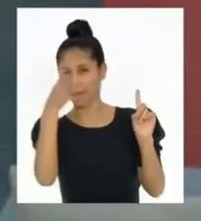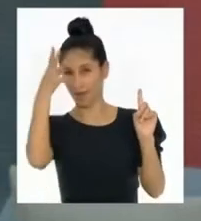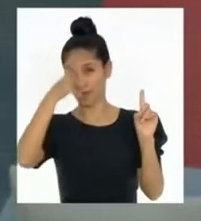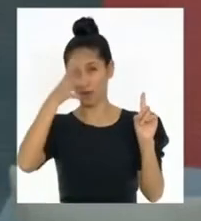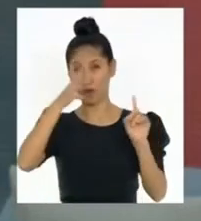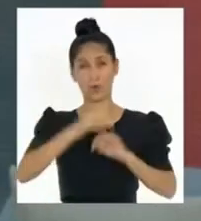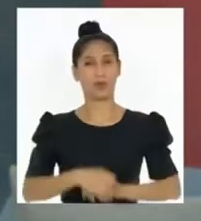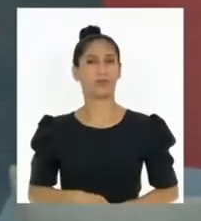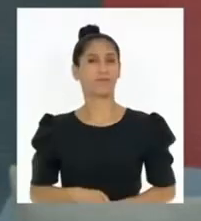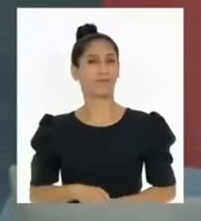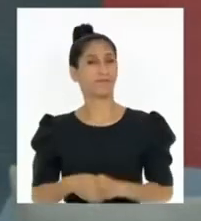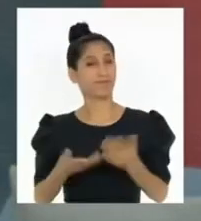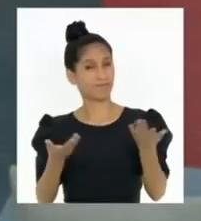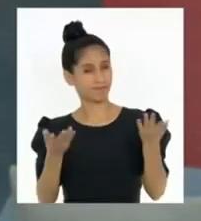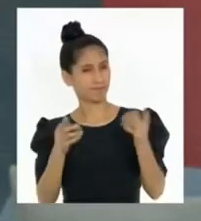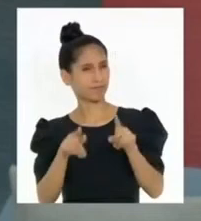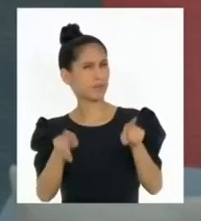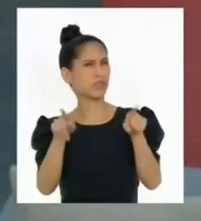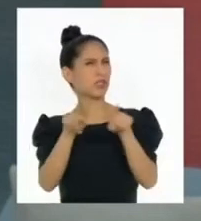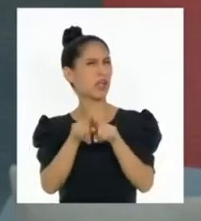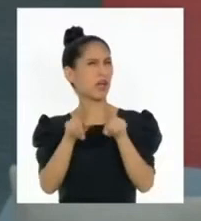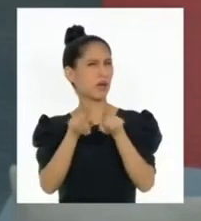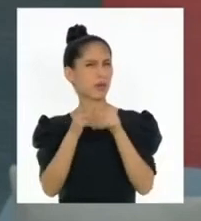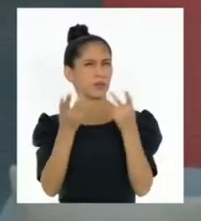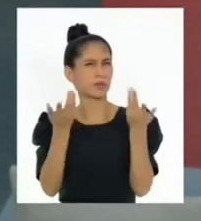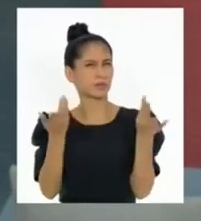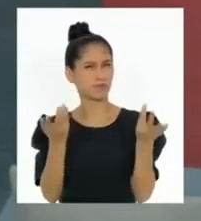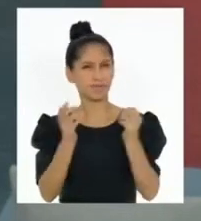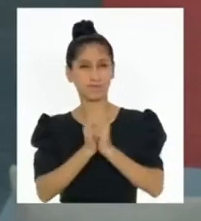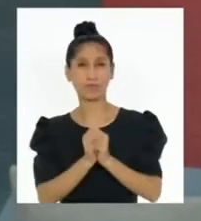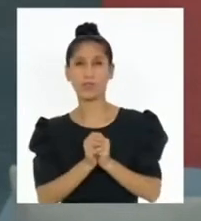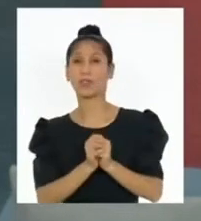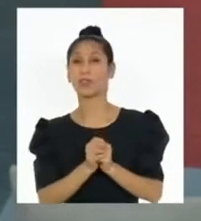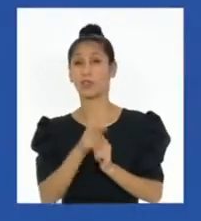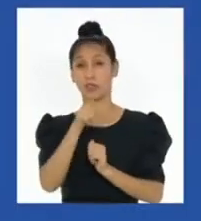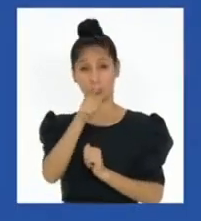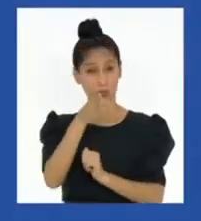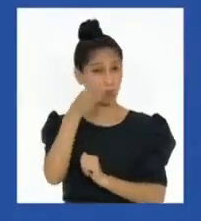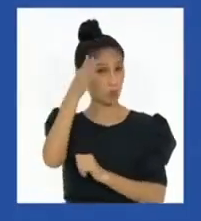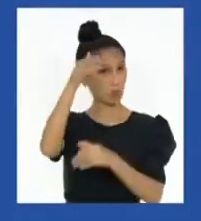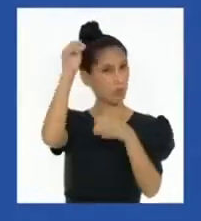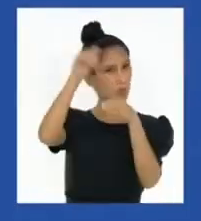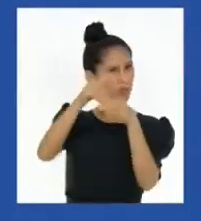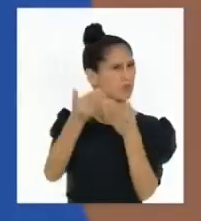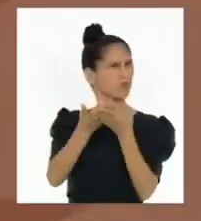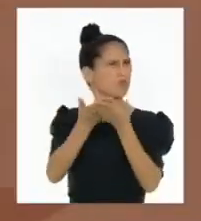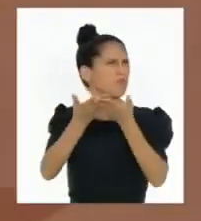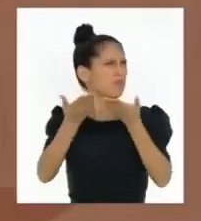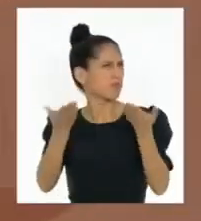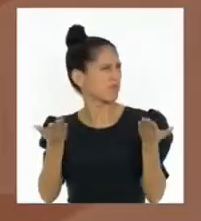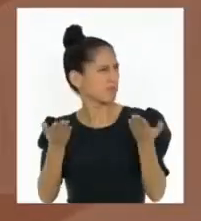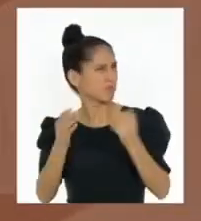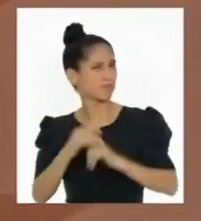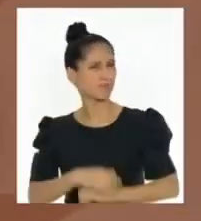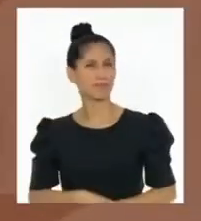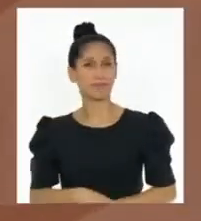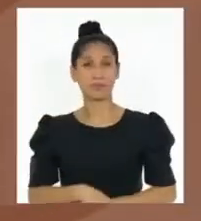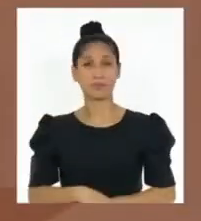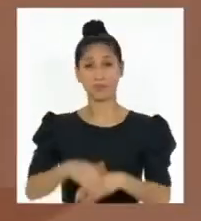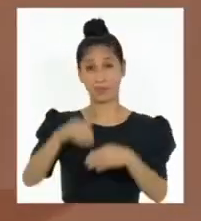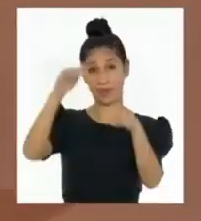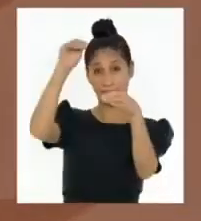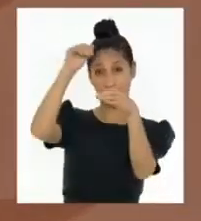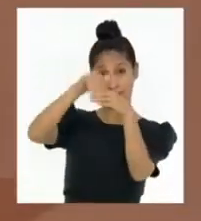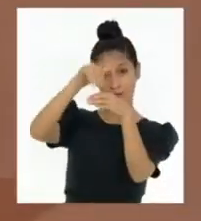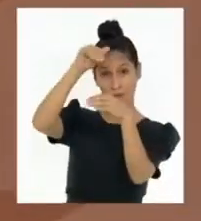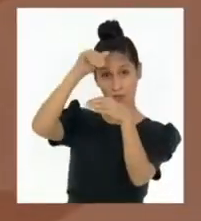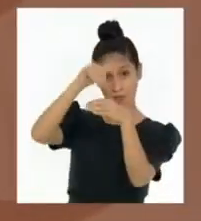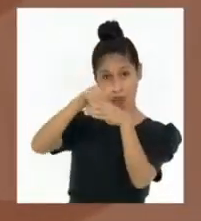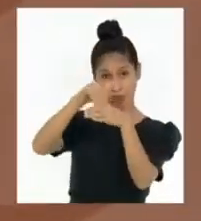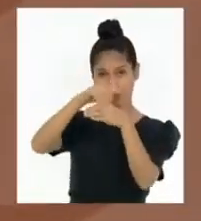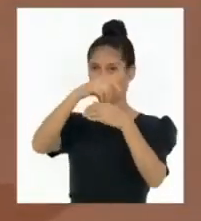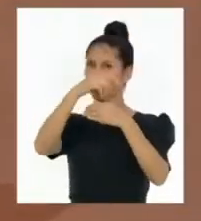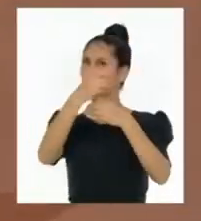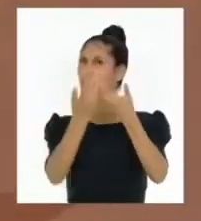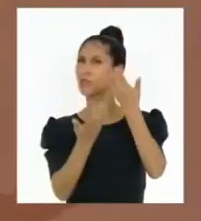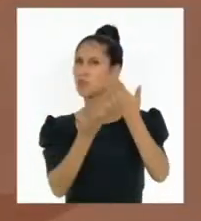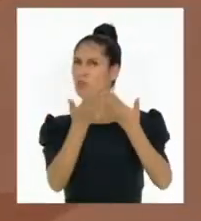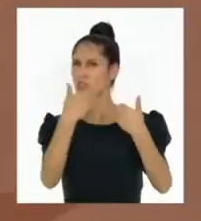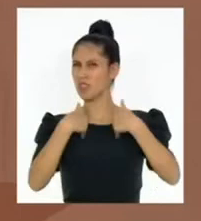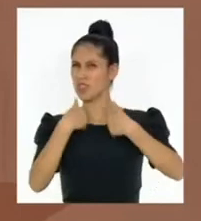¿Y en qué consiste exactamente esta acción de votar? El voto tiene las siguientes características.